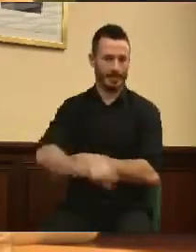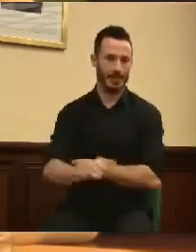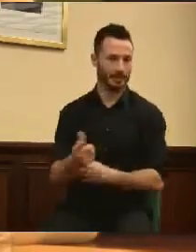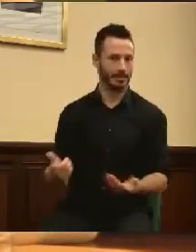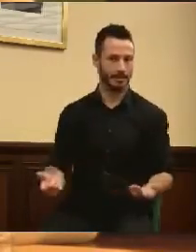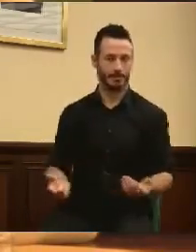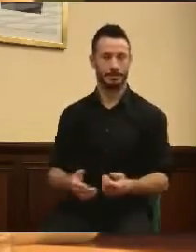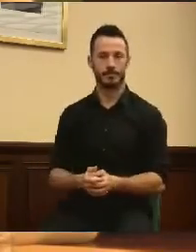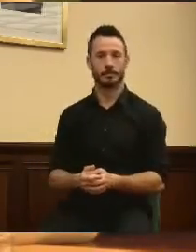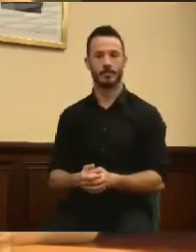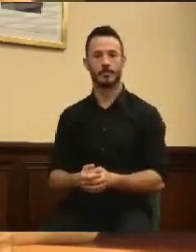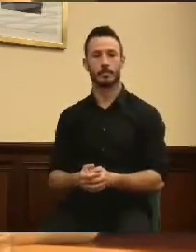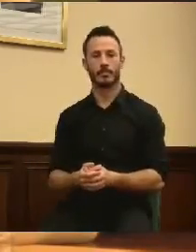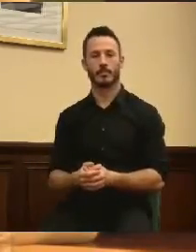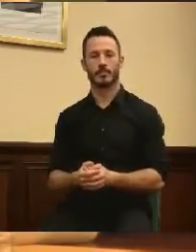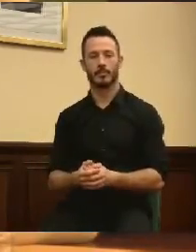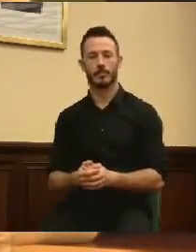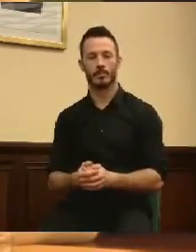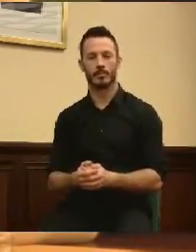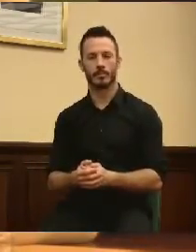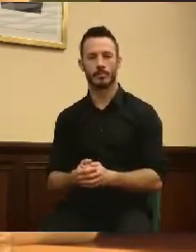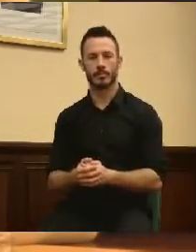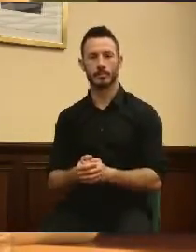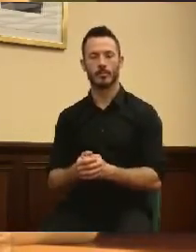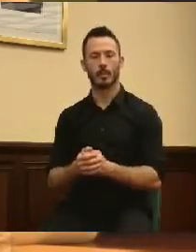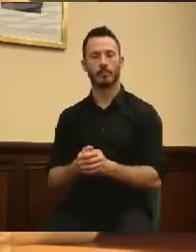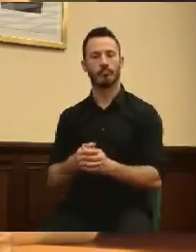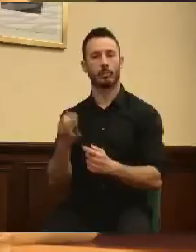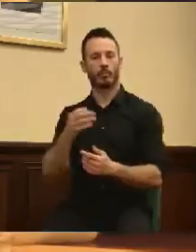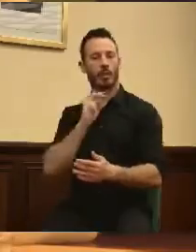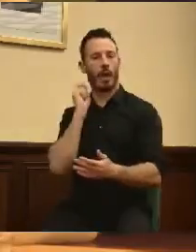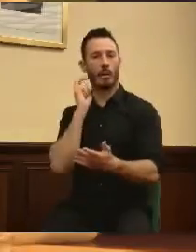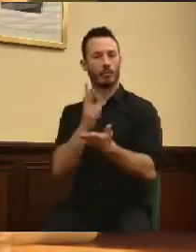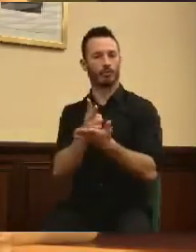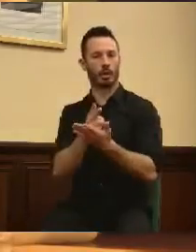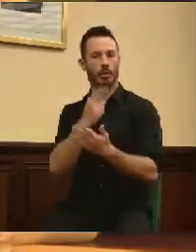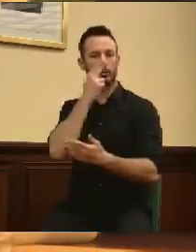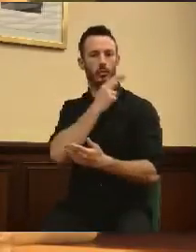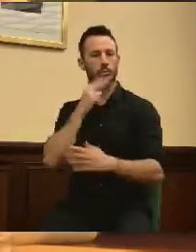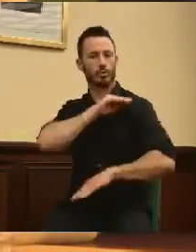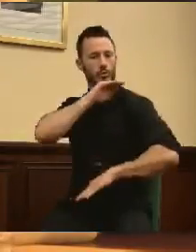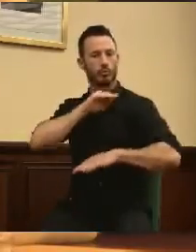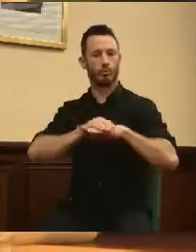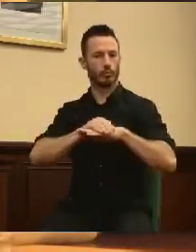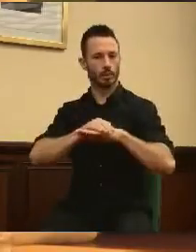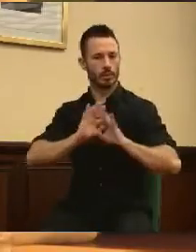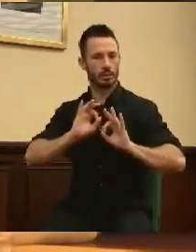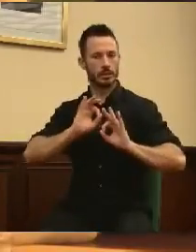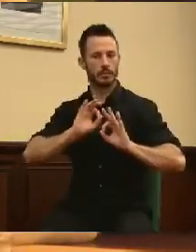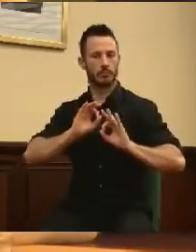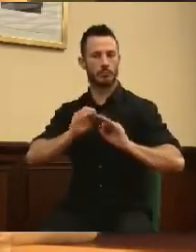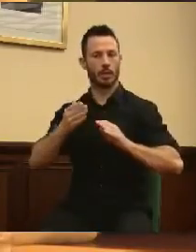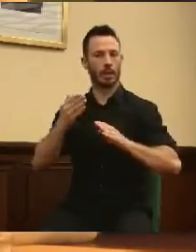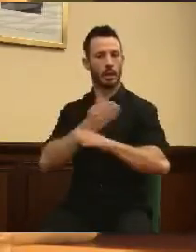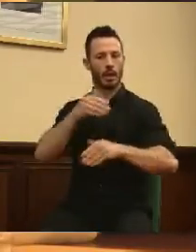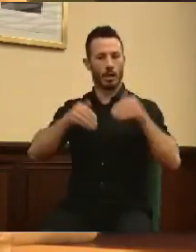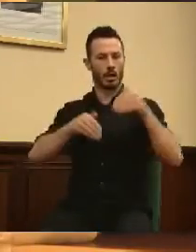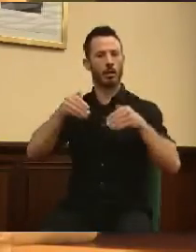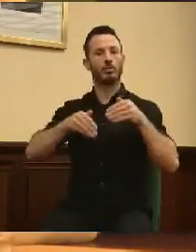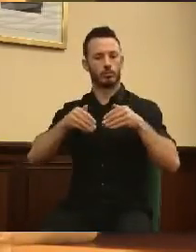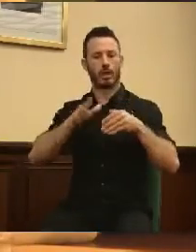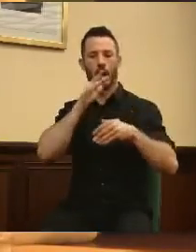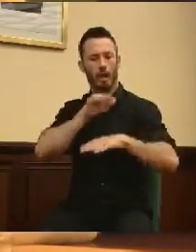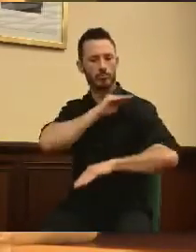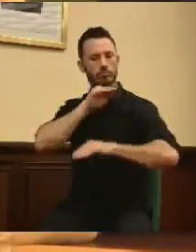Apostar con audacia y decisión en el cumplimiento de nuestros compromisos electorales en este campo supondrá sin ningún